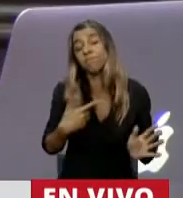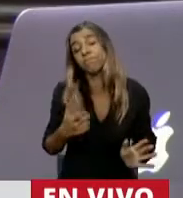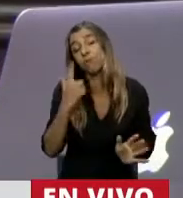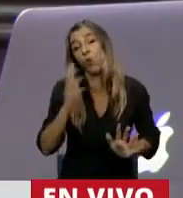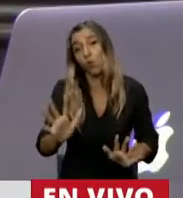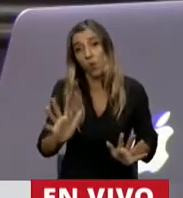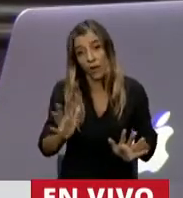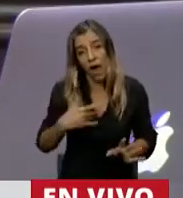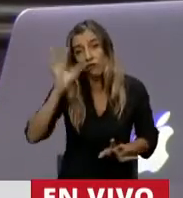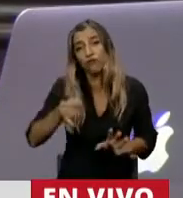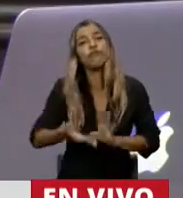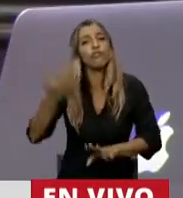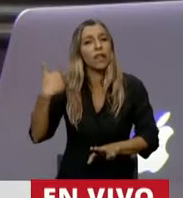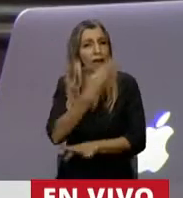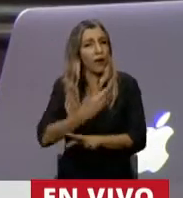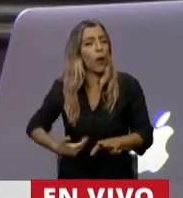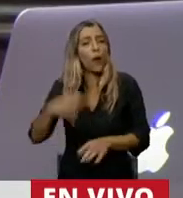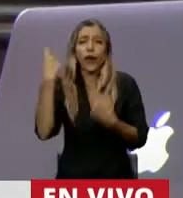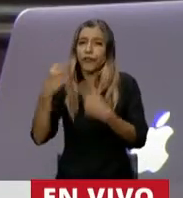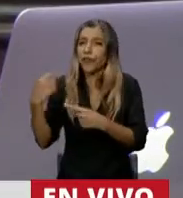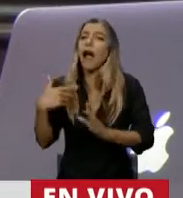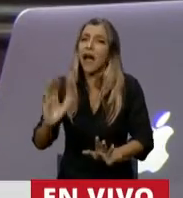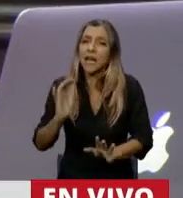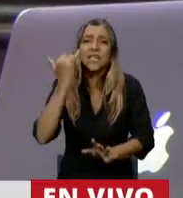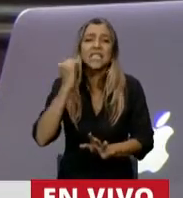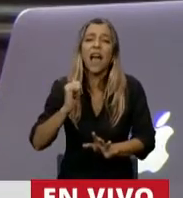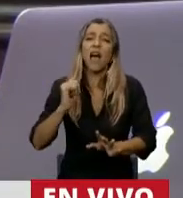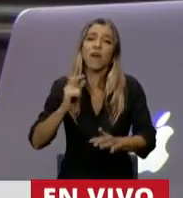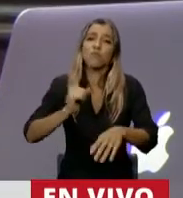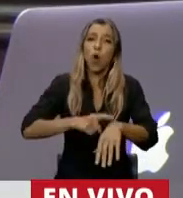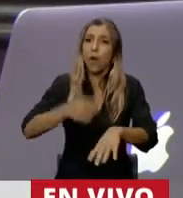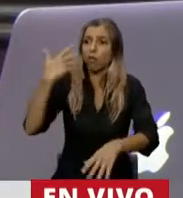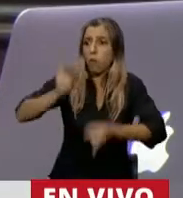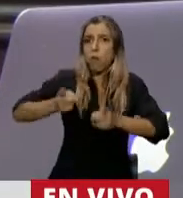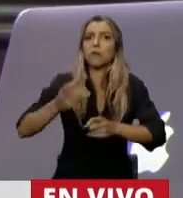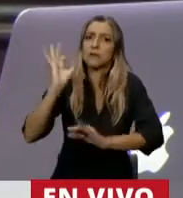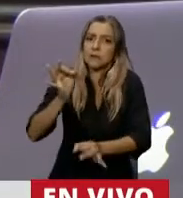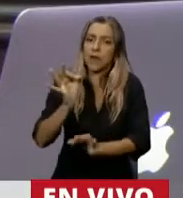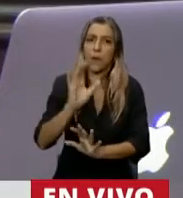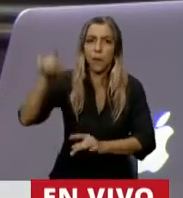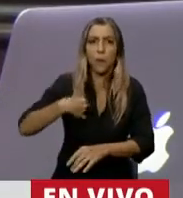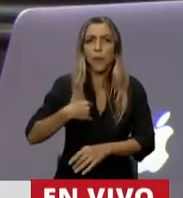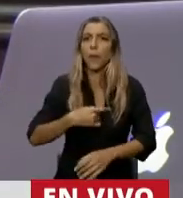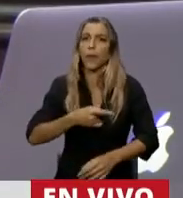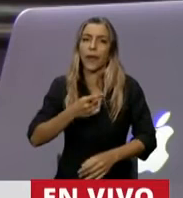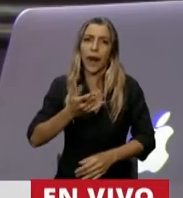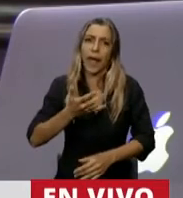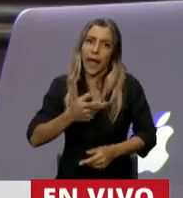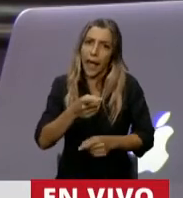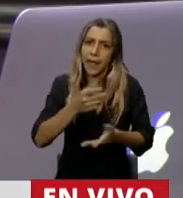pasado, han generado violencia, muertes, pero sí creo en las ideas. Y creo que este impuesto,